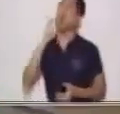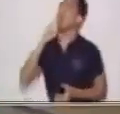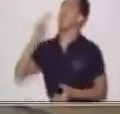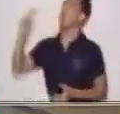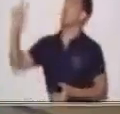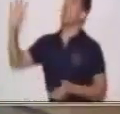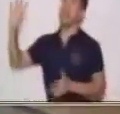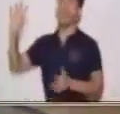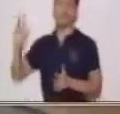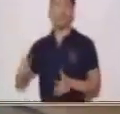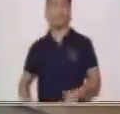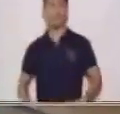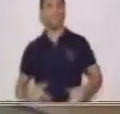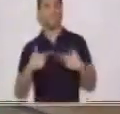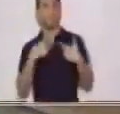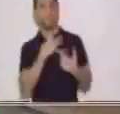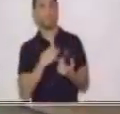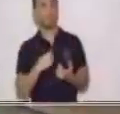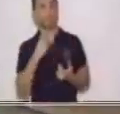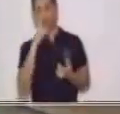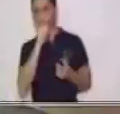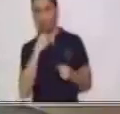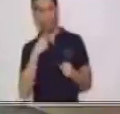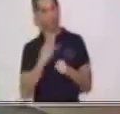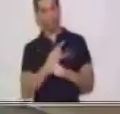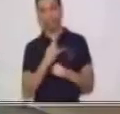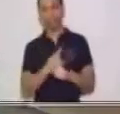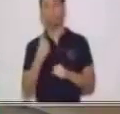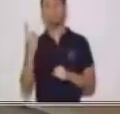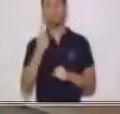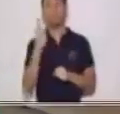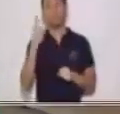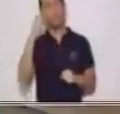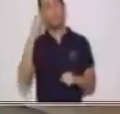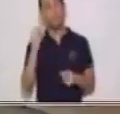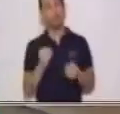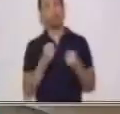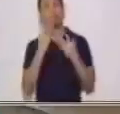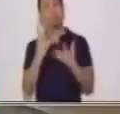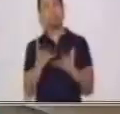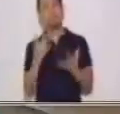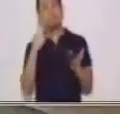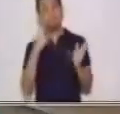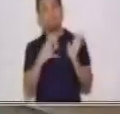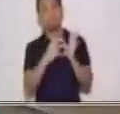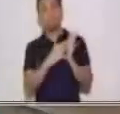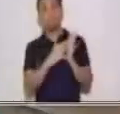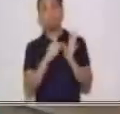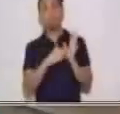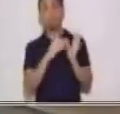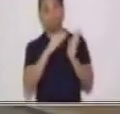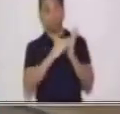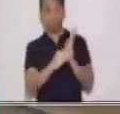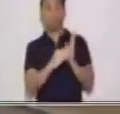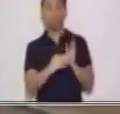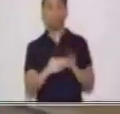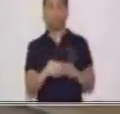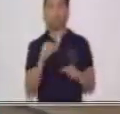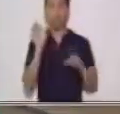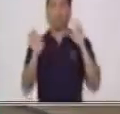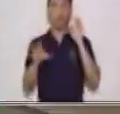triste. No, no lo hacemos. Lo utilizamos solo para expresar y denotar algunas